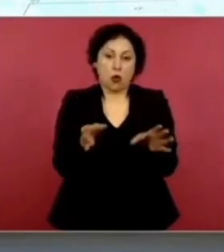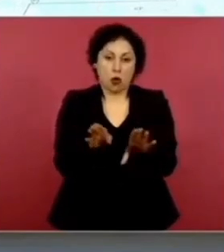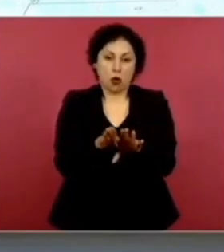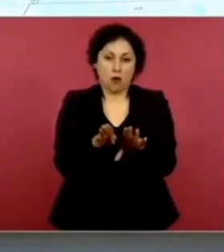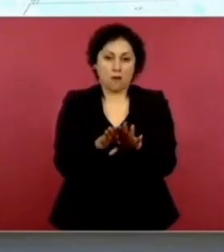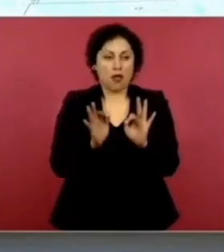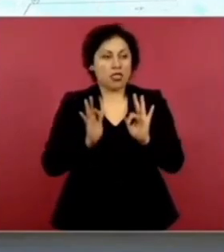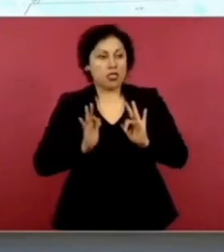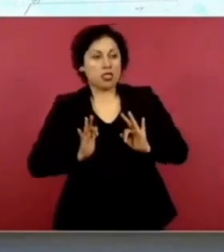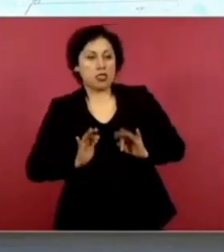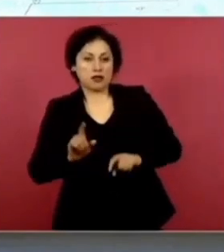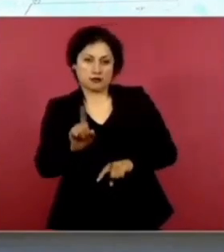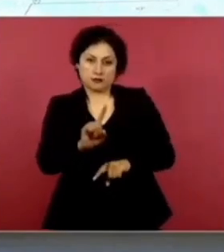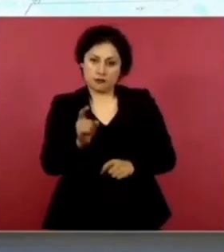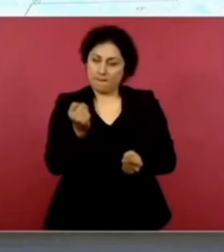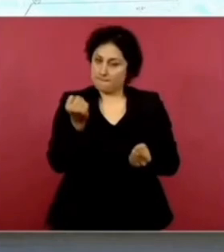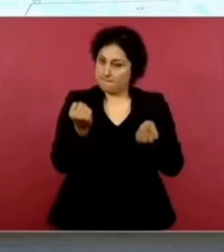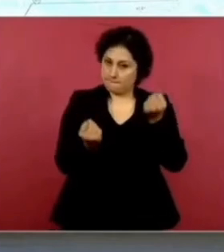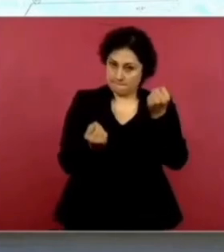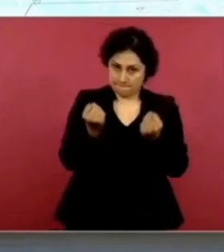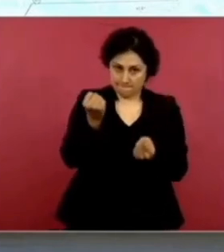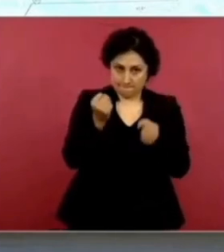El que ve en el autobús. También.